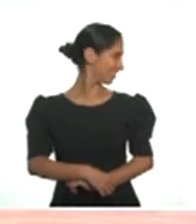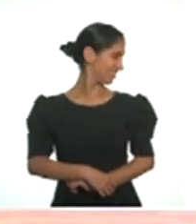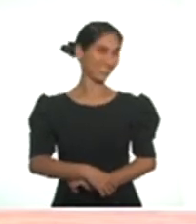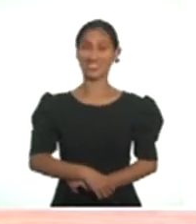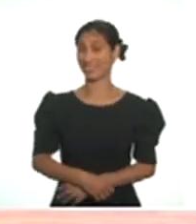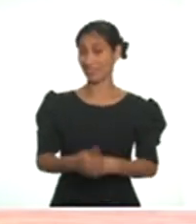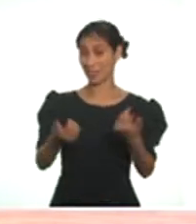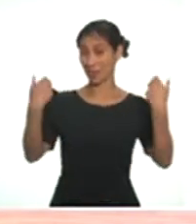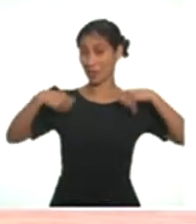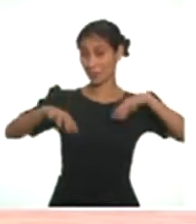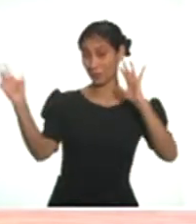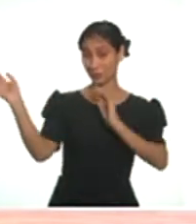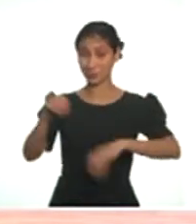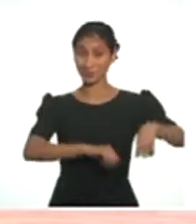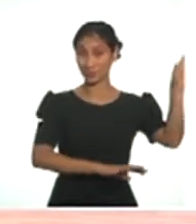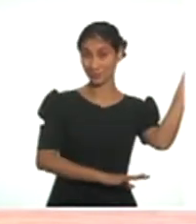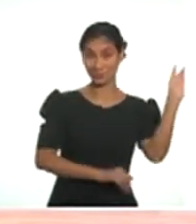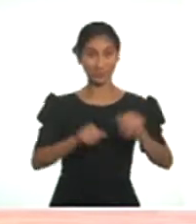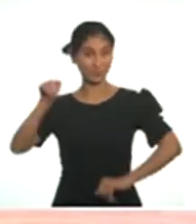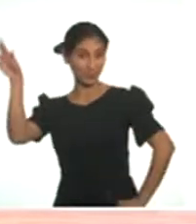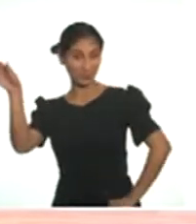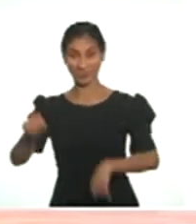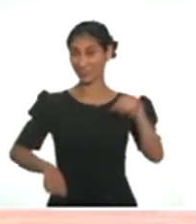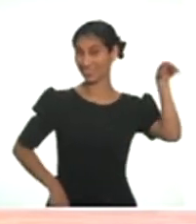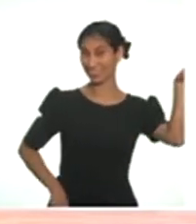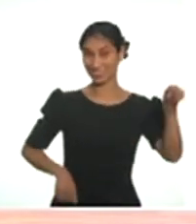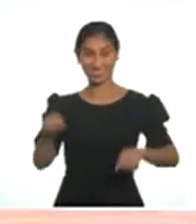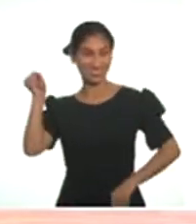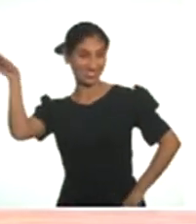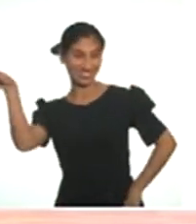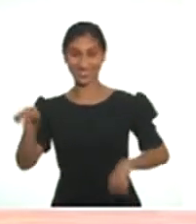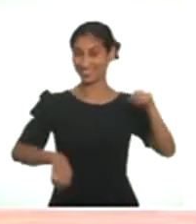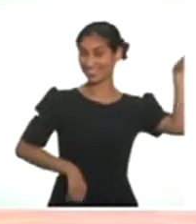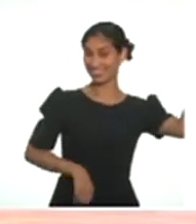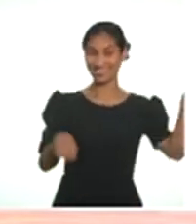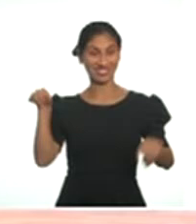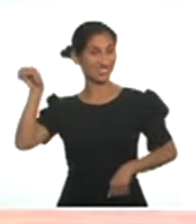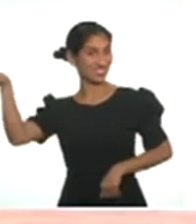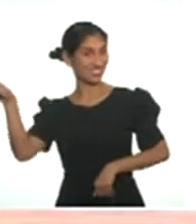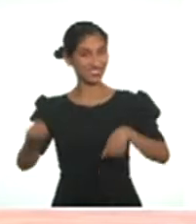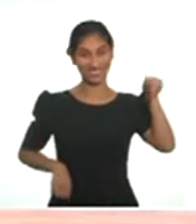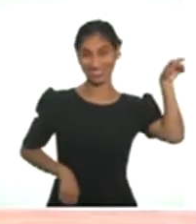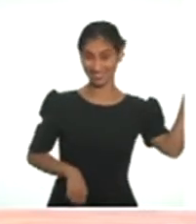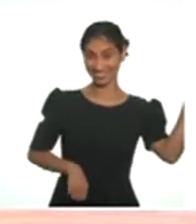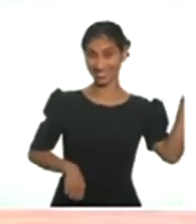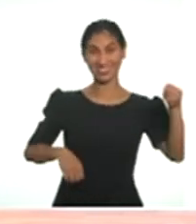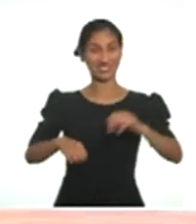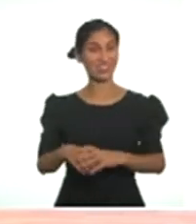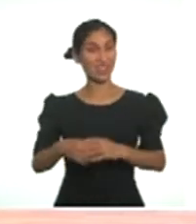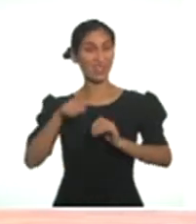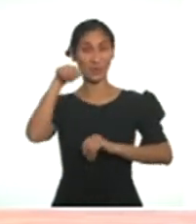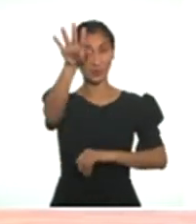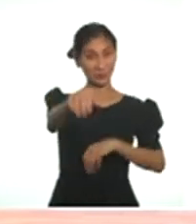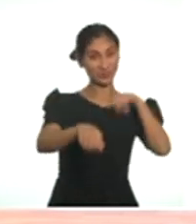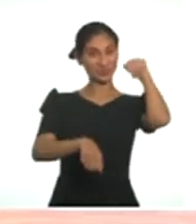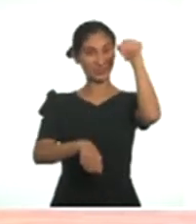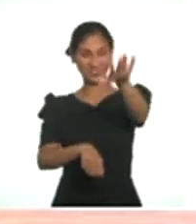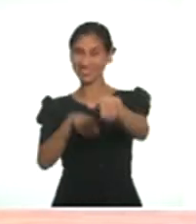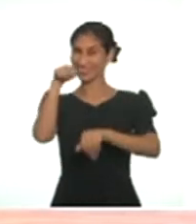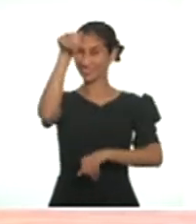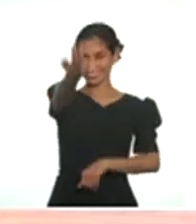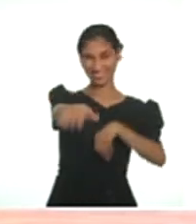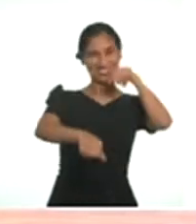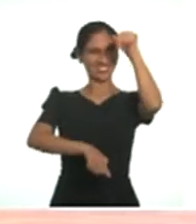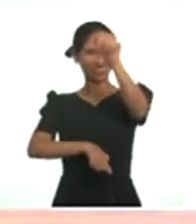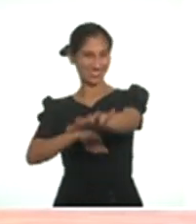7, 8. Con los brazos. 1, 2, 3, 4, 5, 6, 7, 8. Hacia el frente. 1,